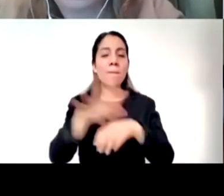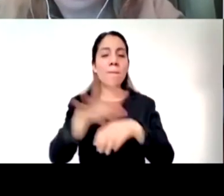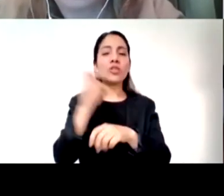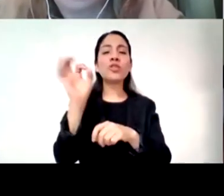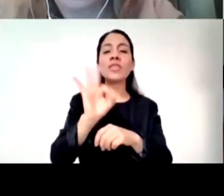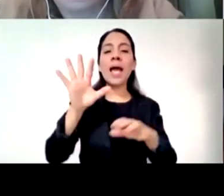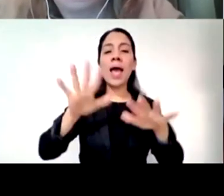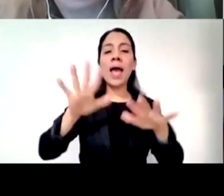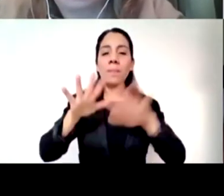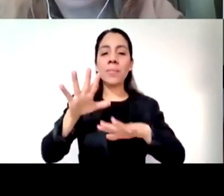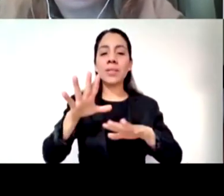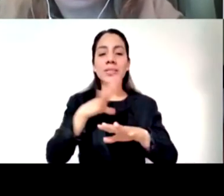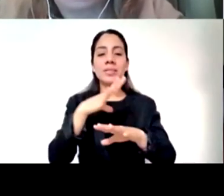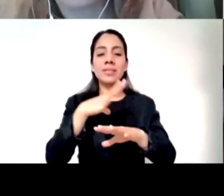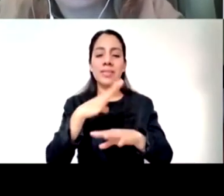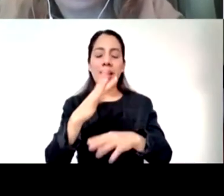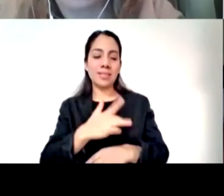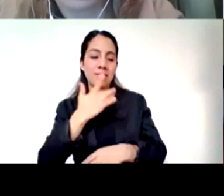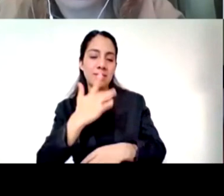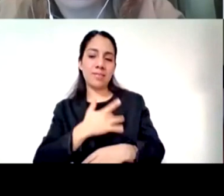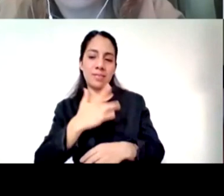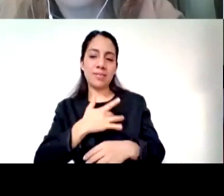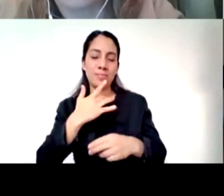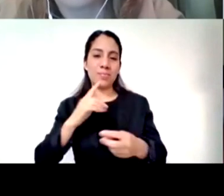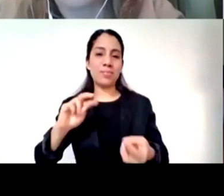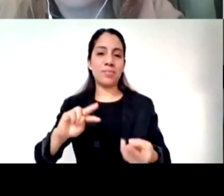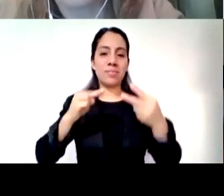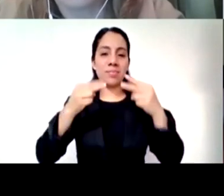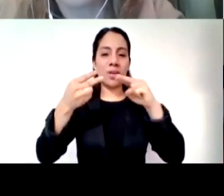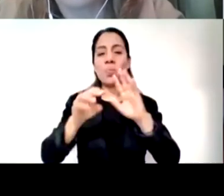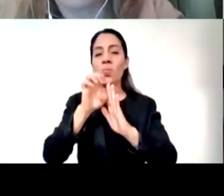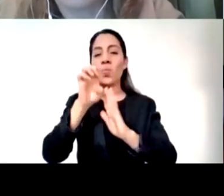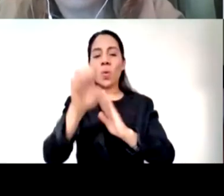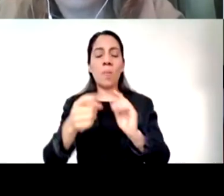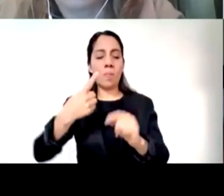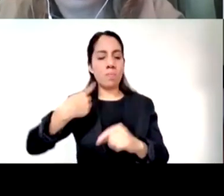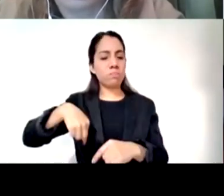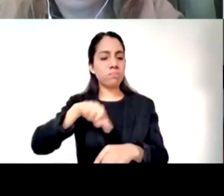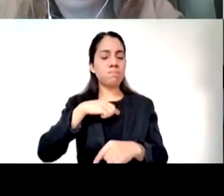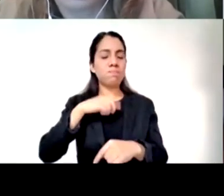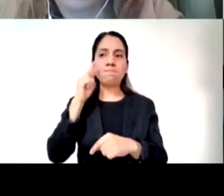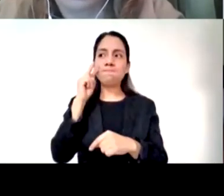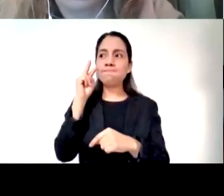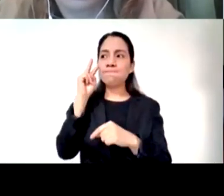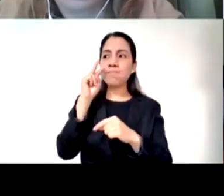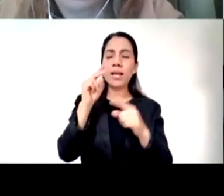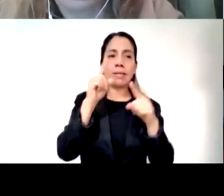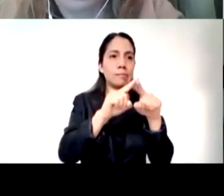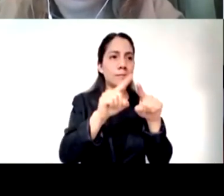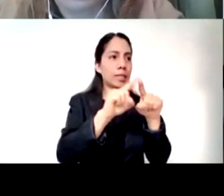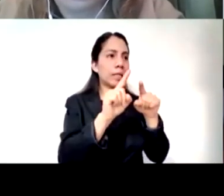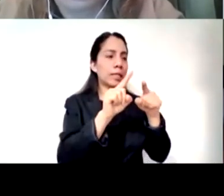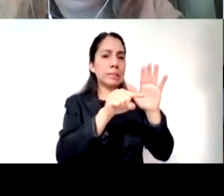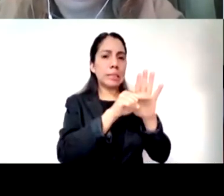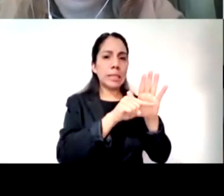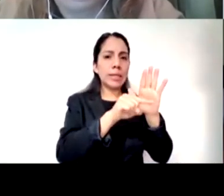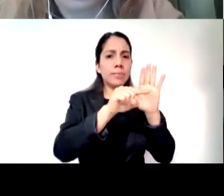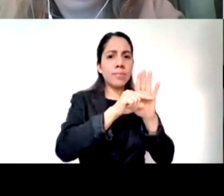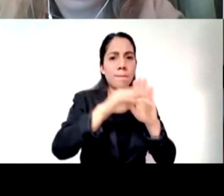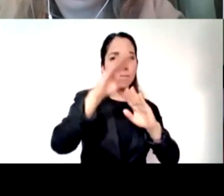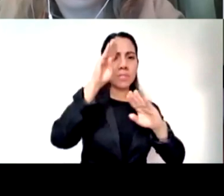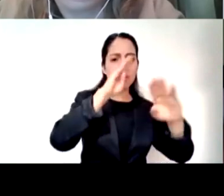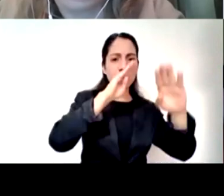son tan reales como todos los otros de los que hemos hablado pero que quizás no hemos explorado lo